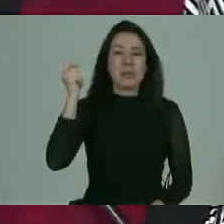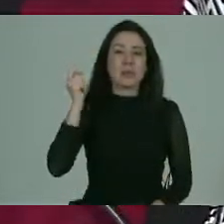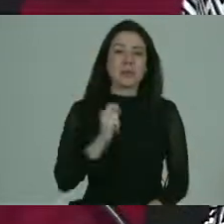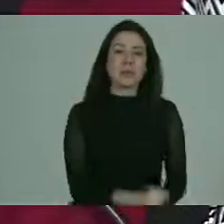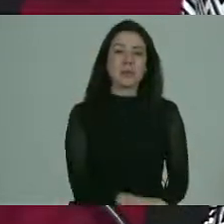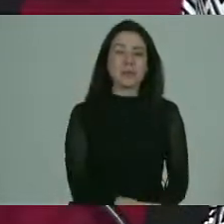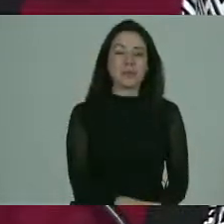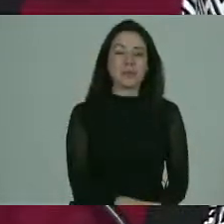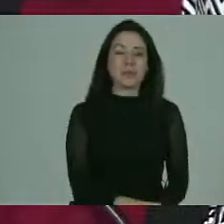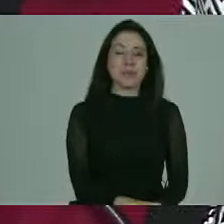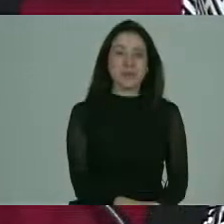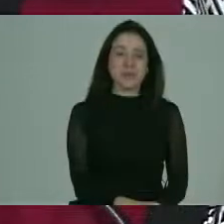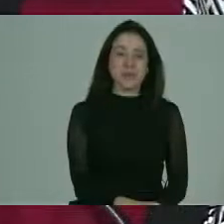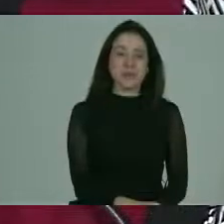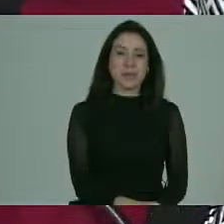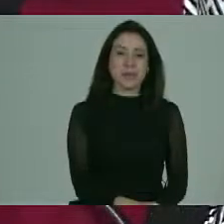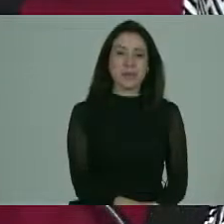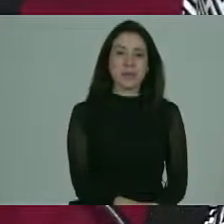la parte como